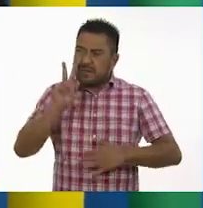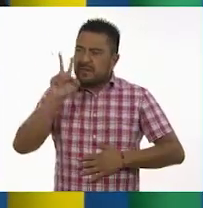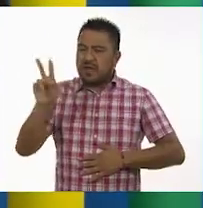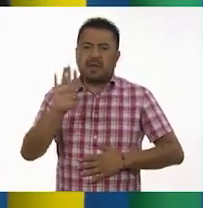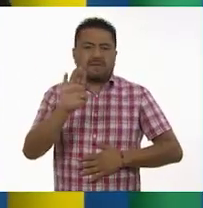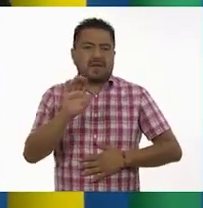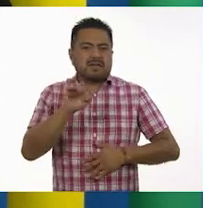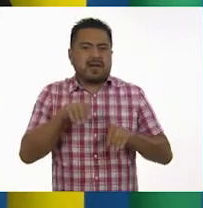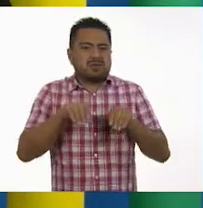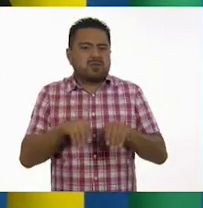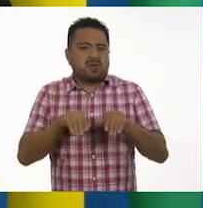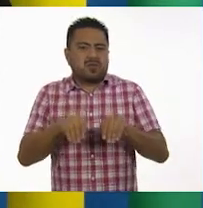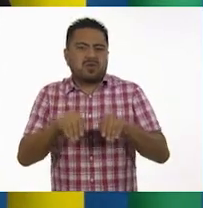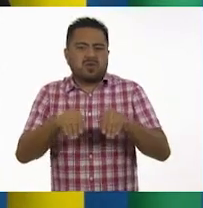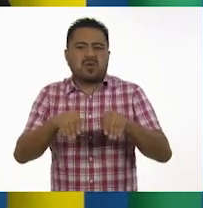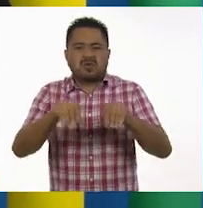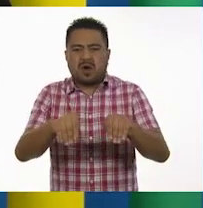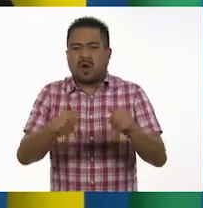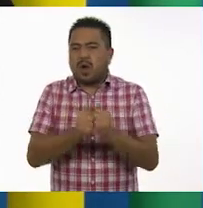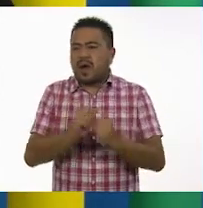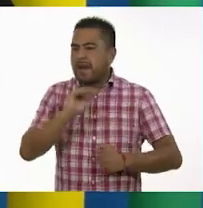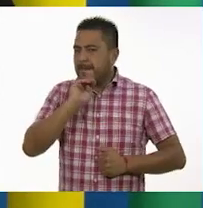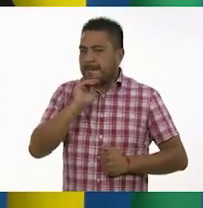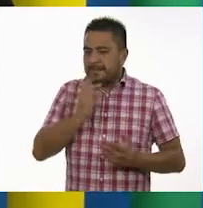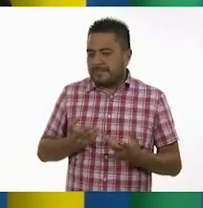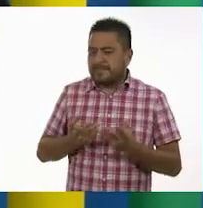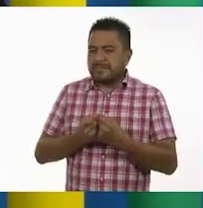un bebé canguro en el marsupio con su mamá.